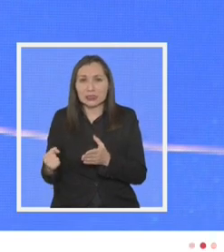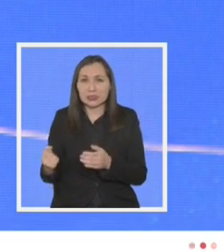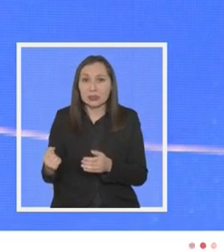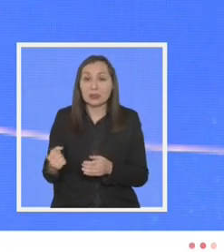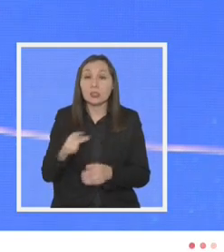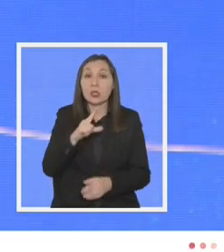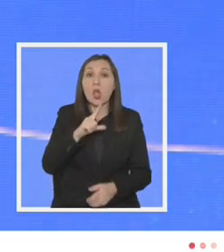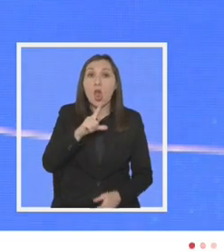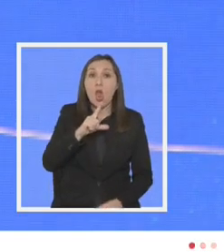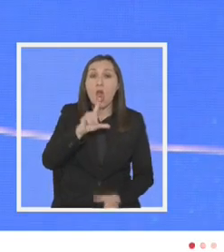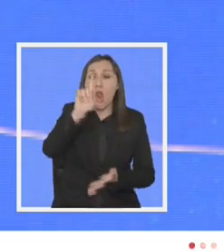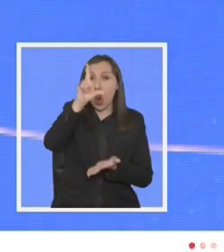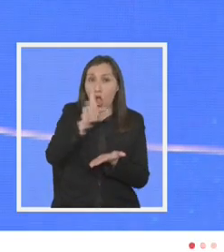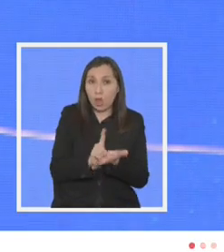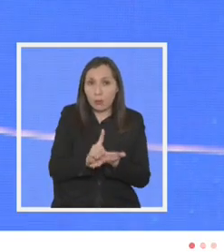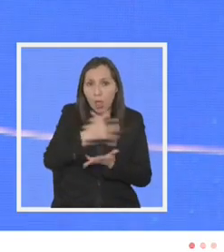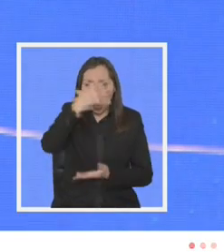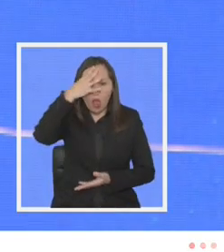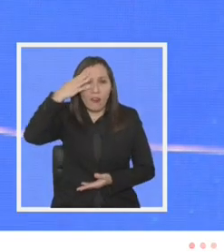del lonquimay olvidado